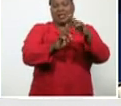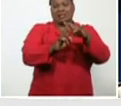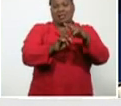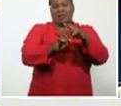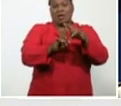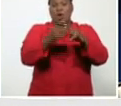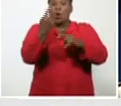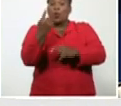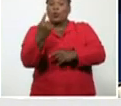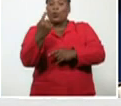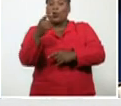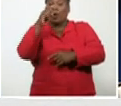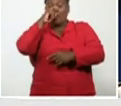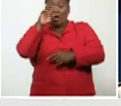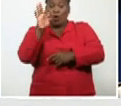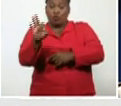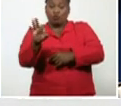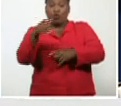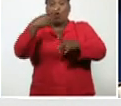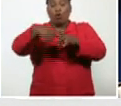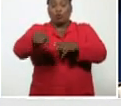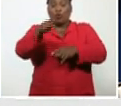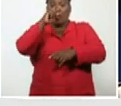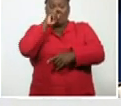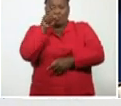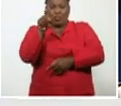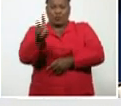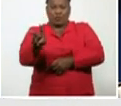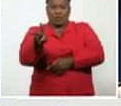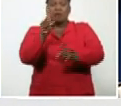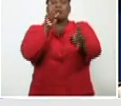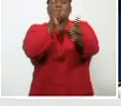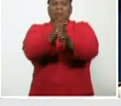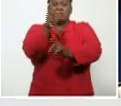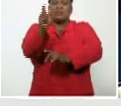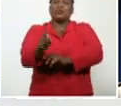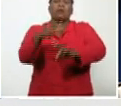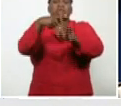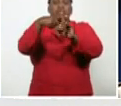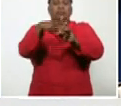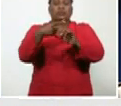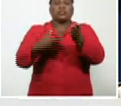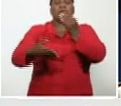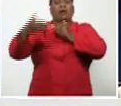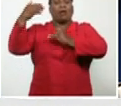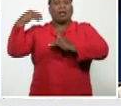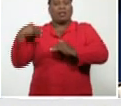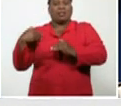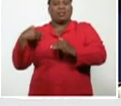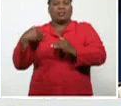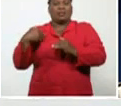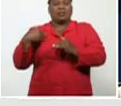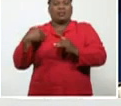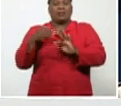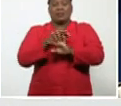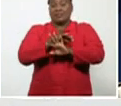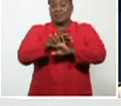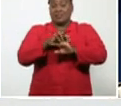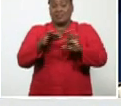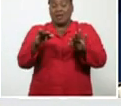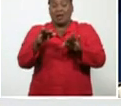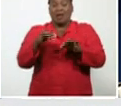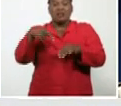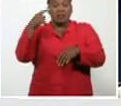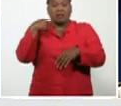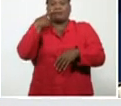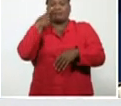años y uno de doce años, que son contactos de casos positivos, y se detectaron en el día de ayer.